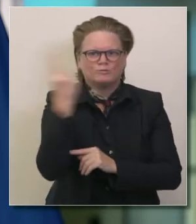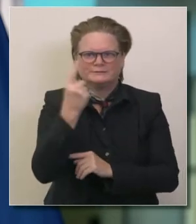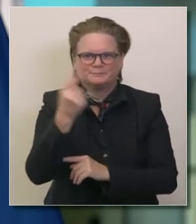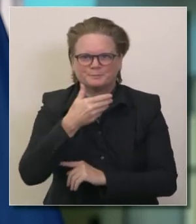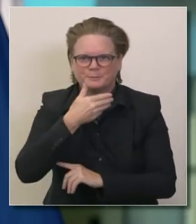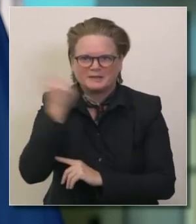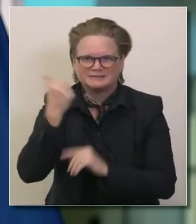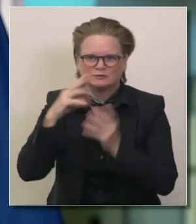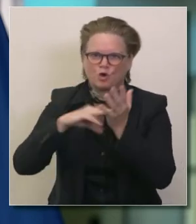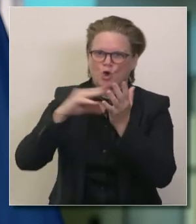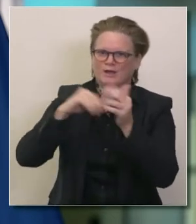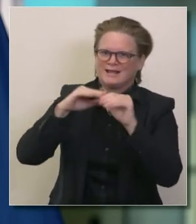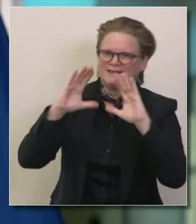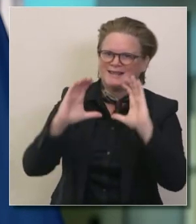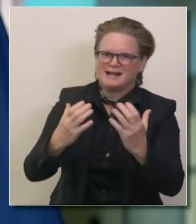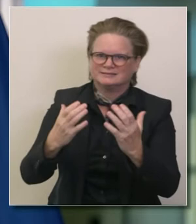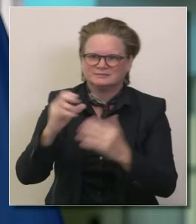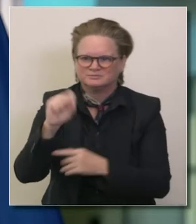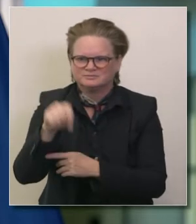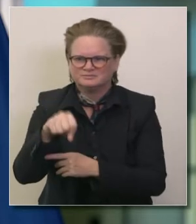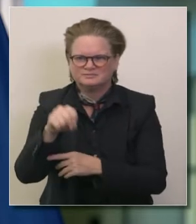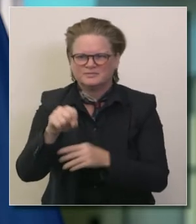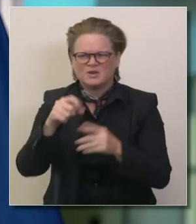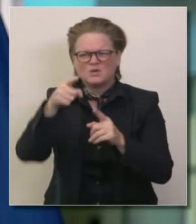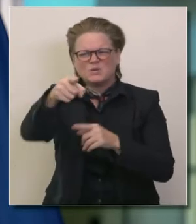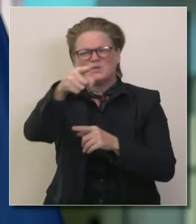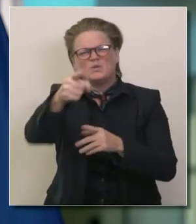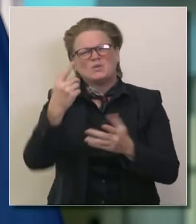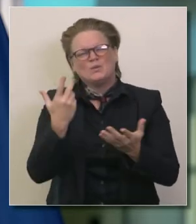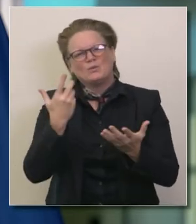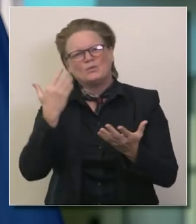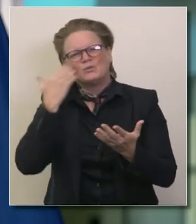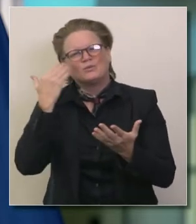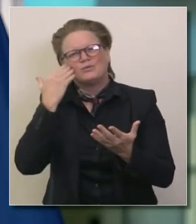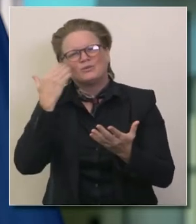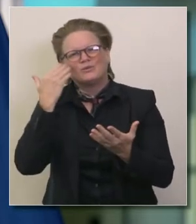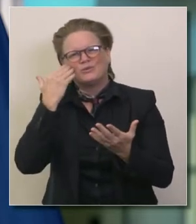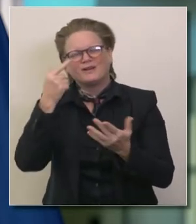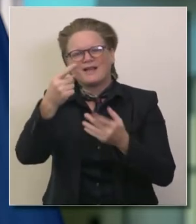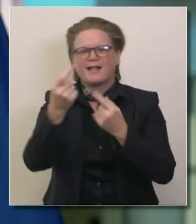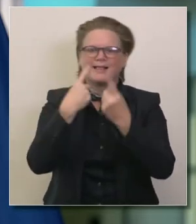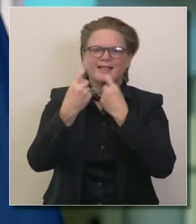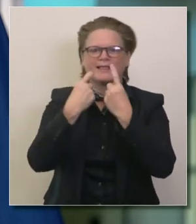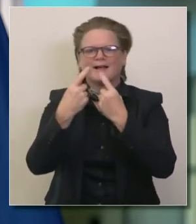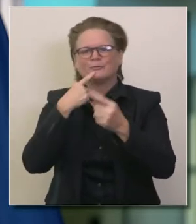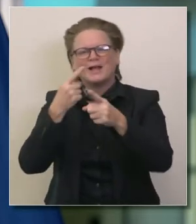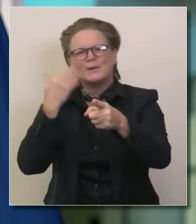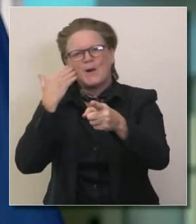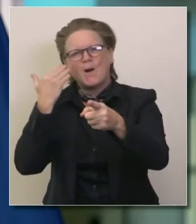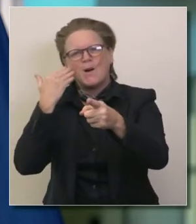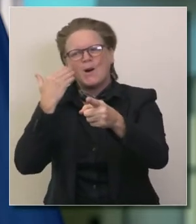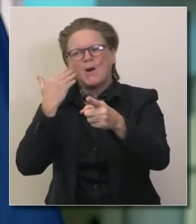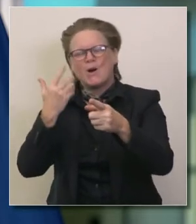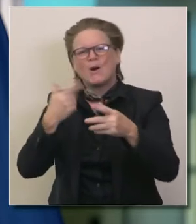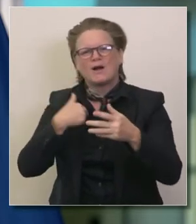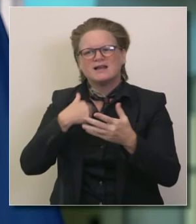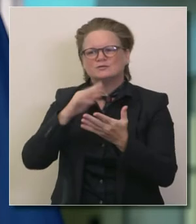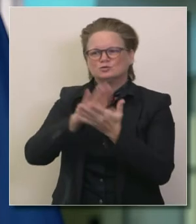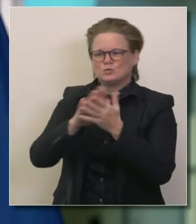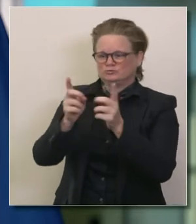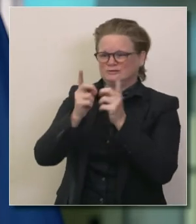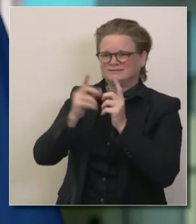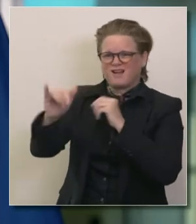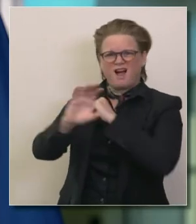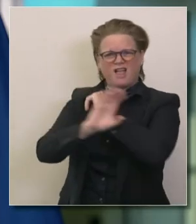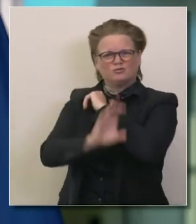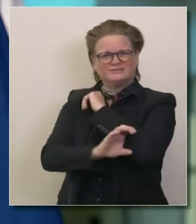usted muy familiarizado con esto y creo que muchos de los que cubren el estado de California están familiarizados con los distritos escolares en California